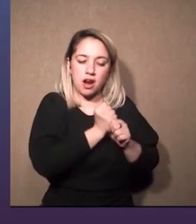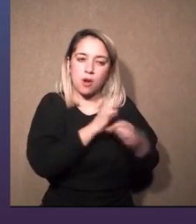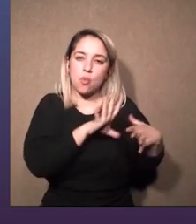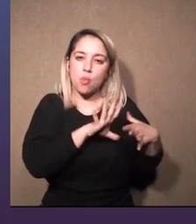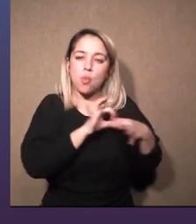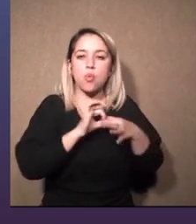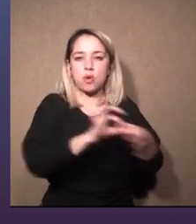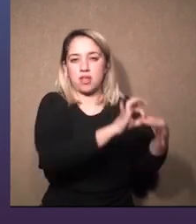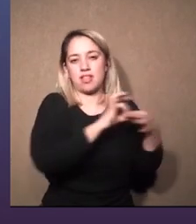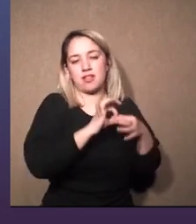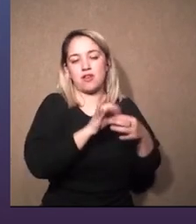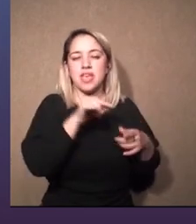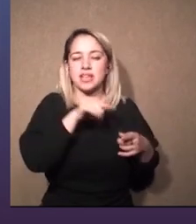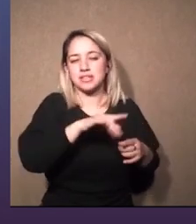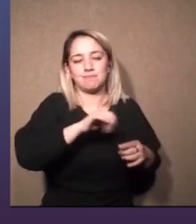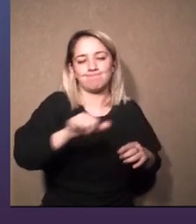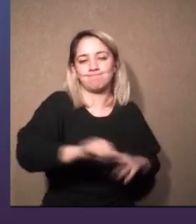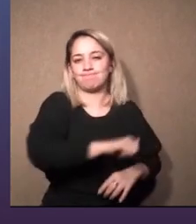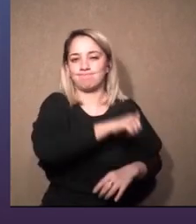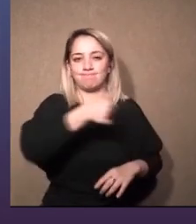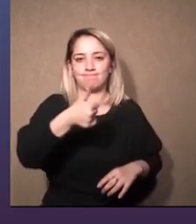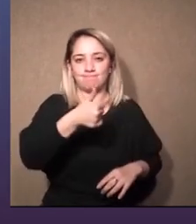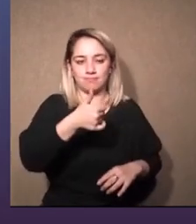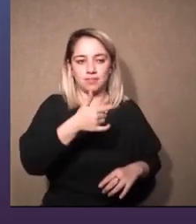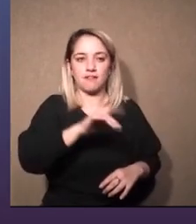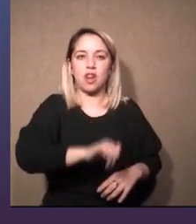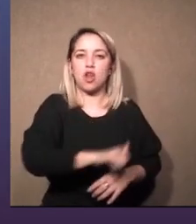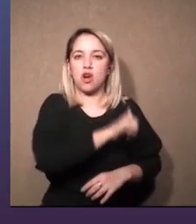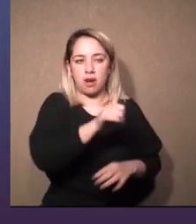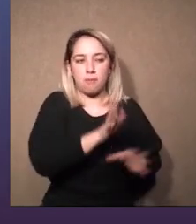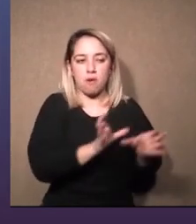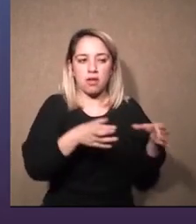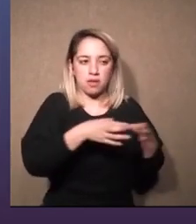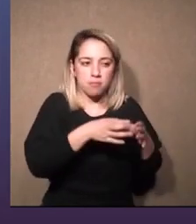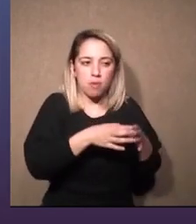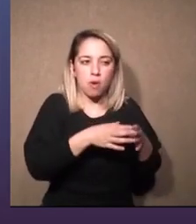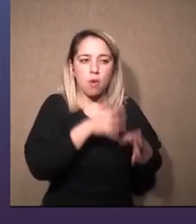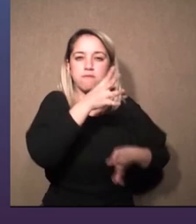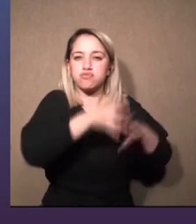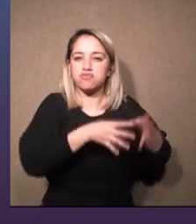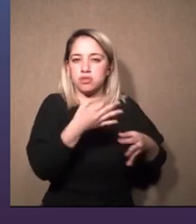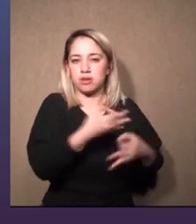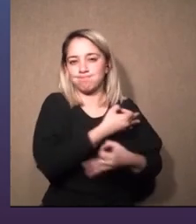la clave del éxito por decirlo de alguna manera de este equipo